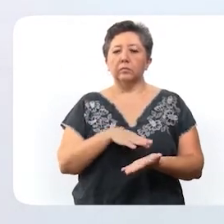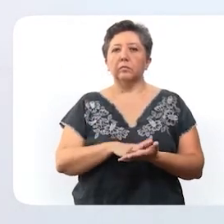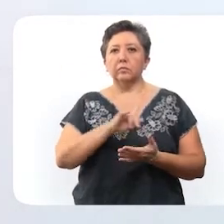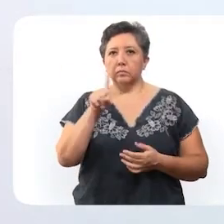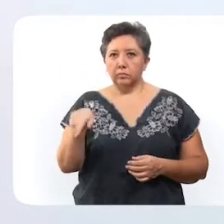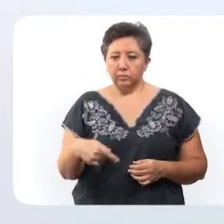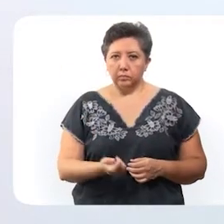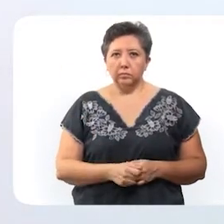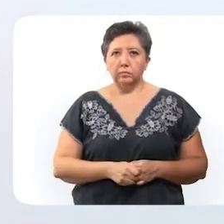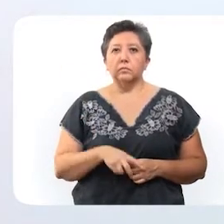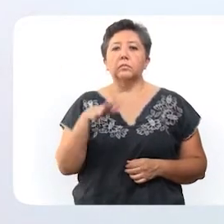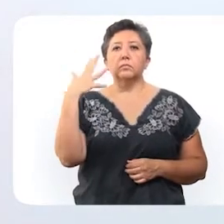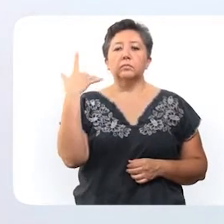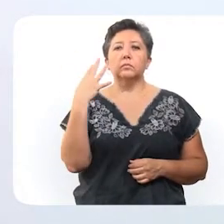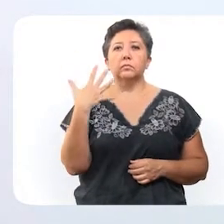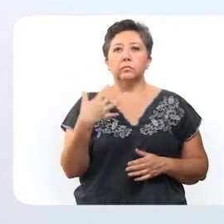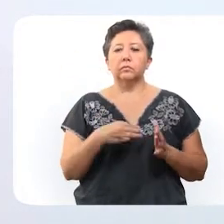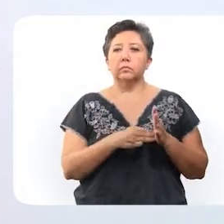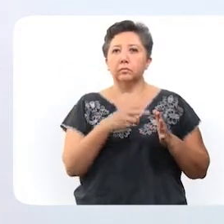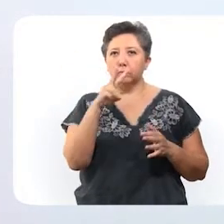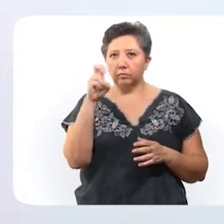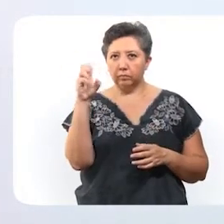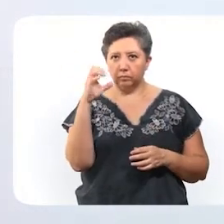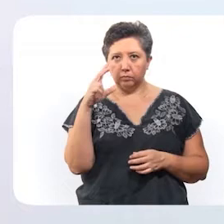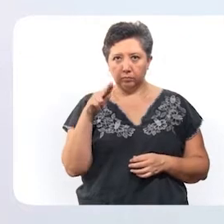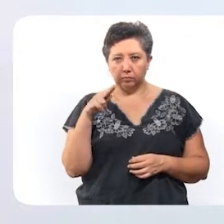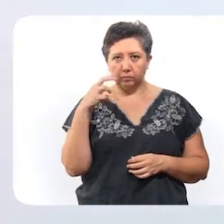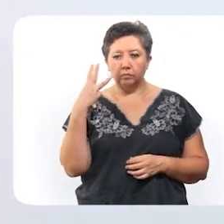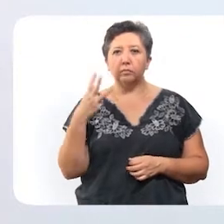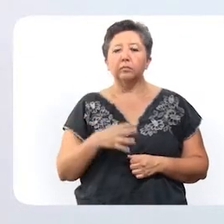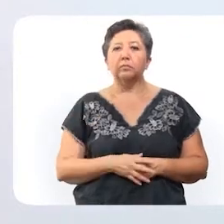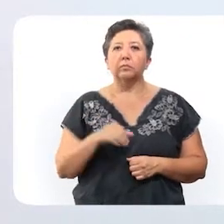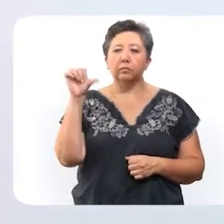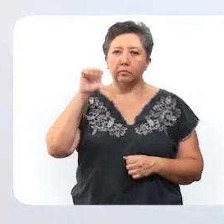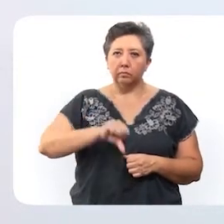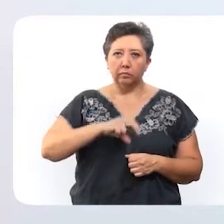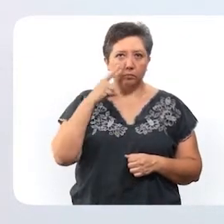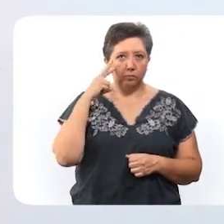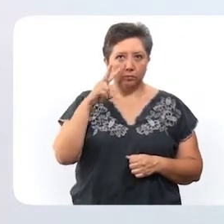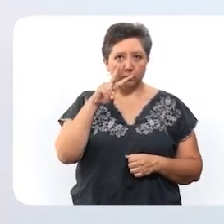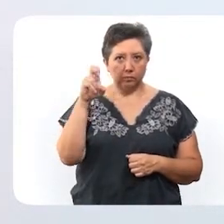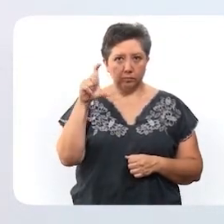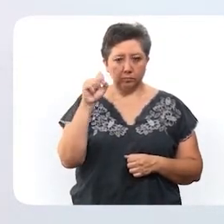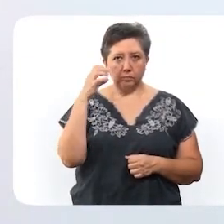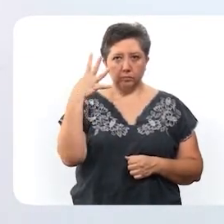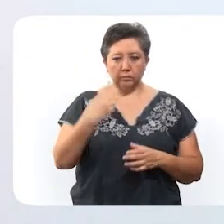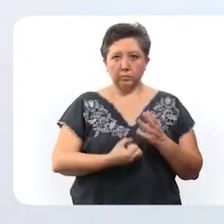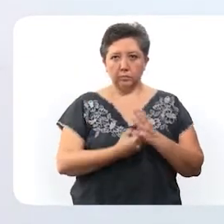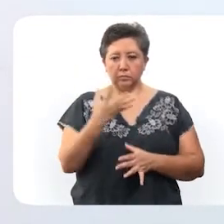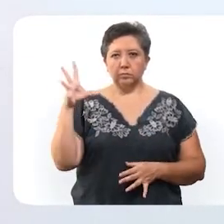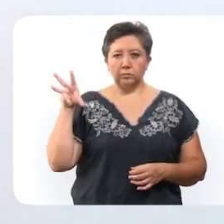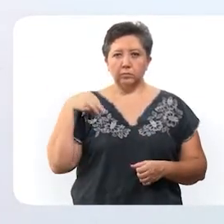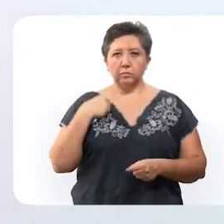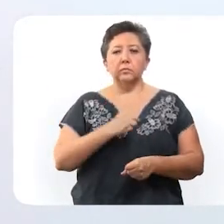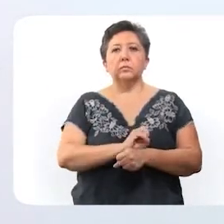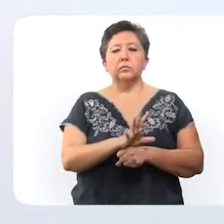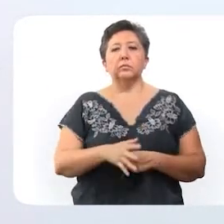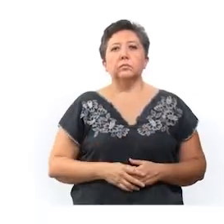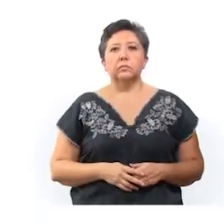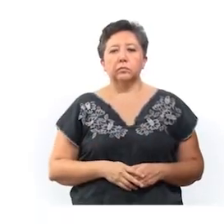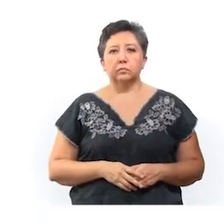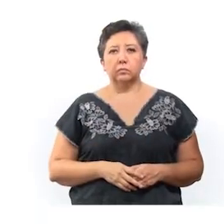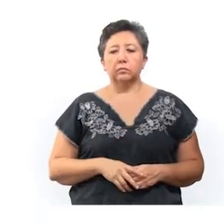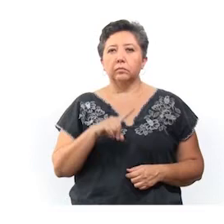registrados, que es 55.283. Hoy se detectaron 224 nuevos contagios de coronavirus.